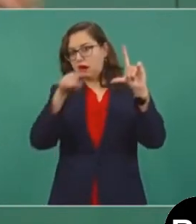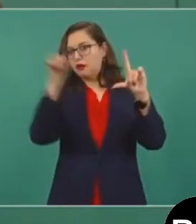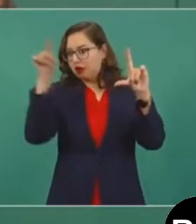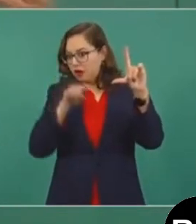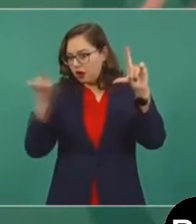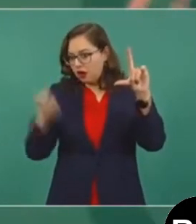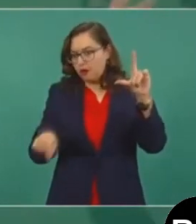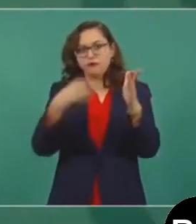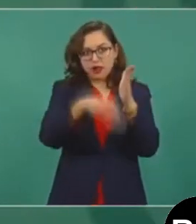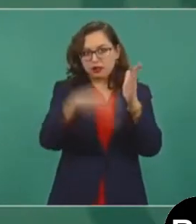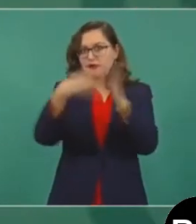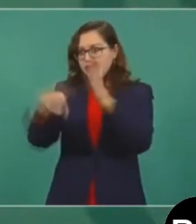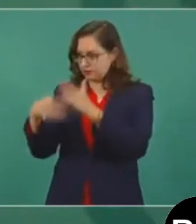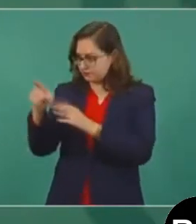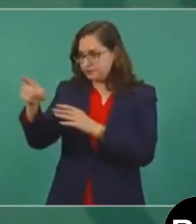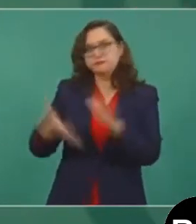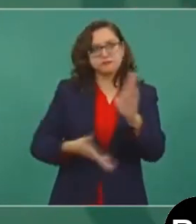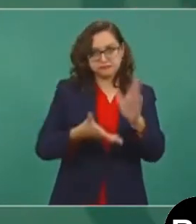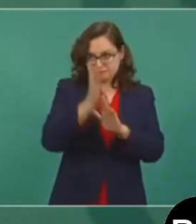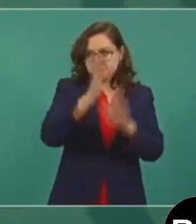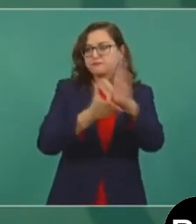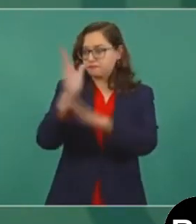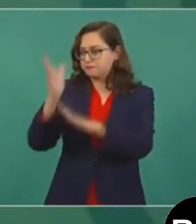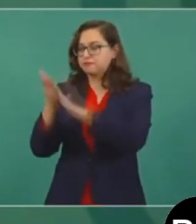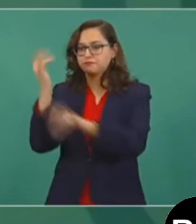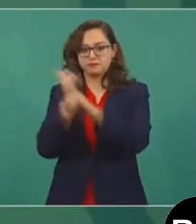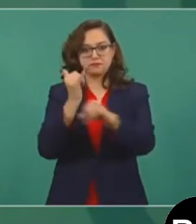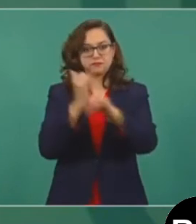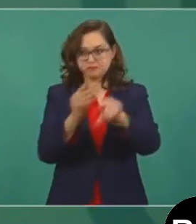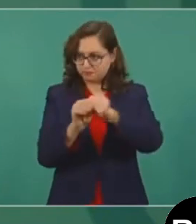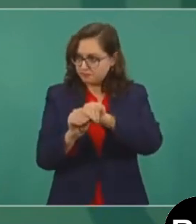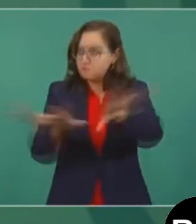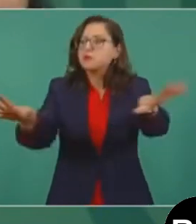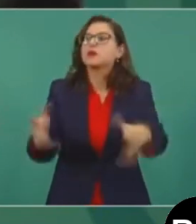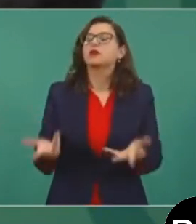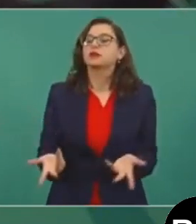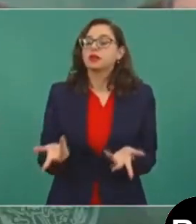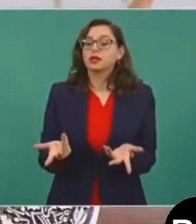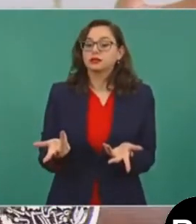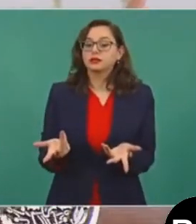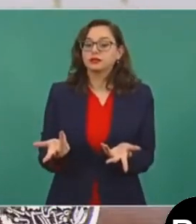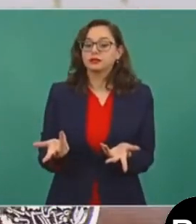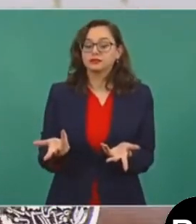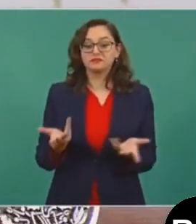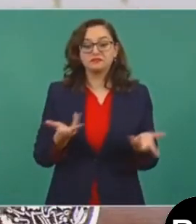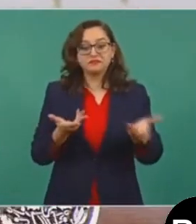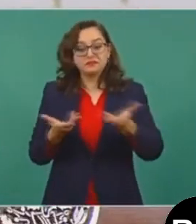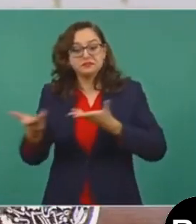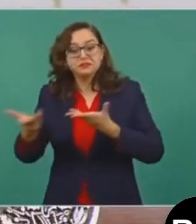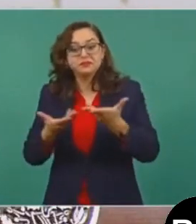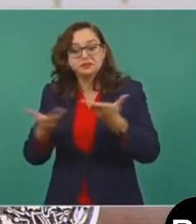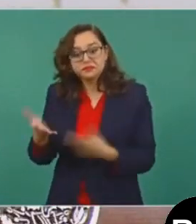para que tengamos internet todos o llegar a un acuerdo.